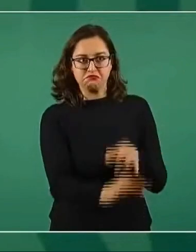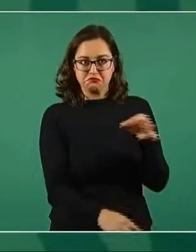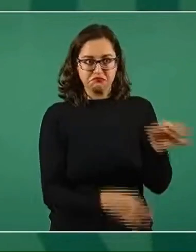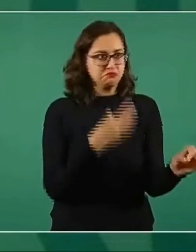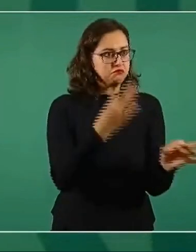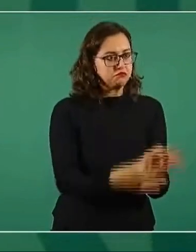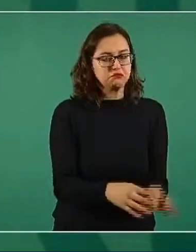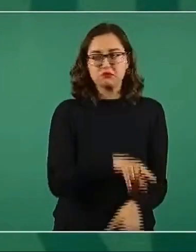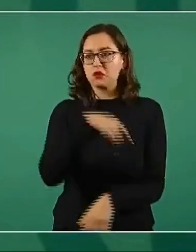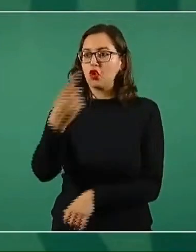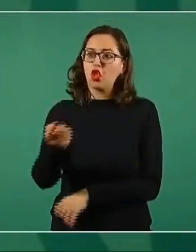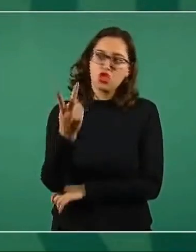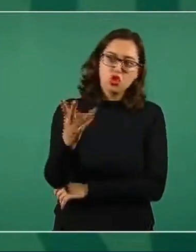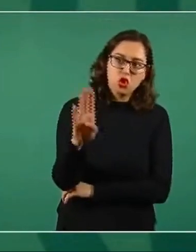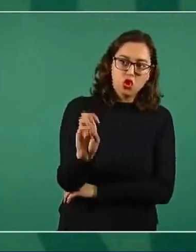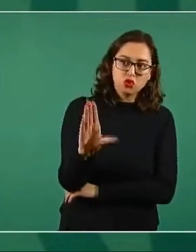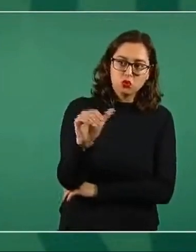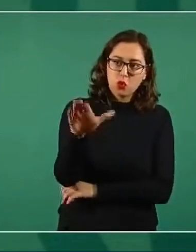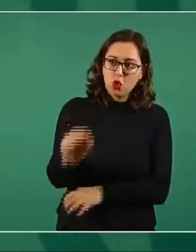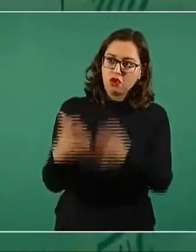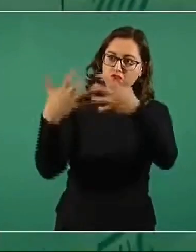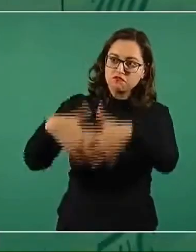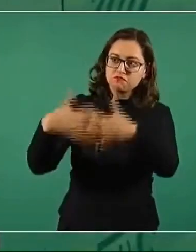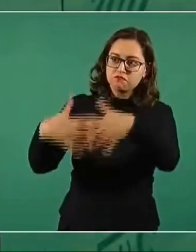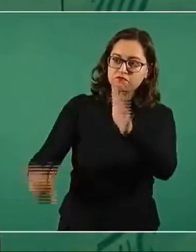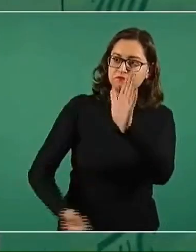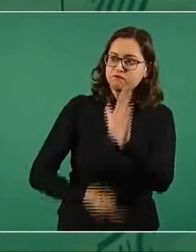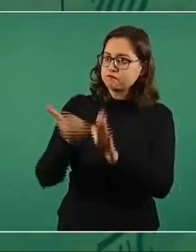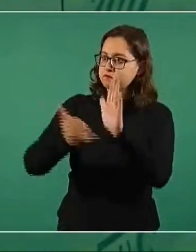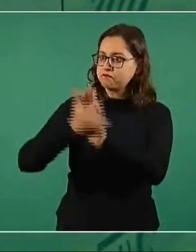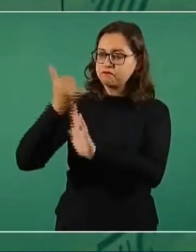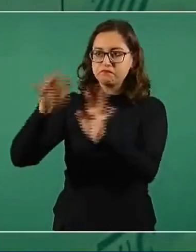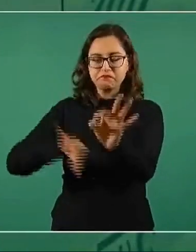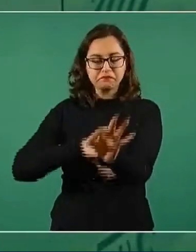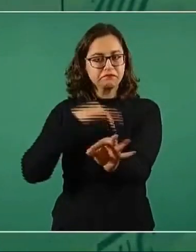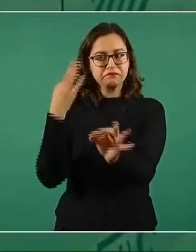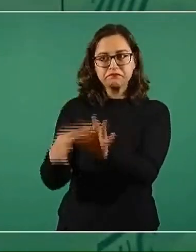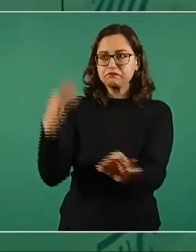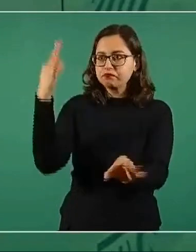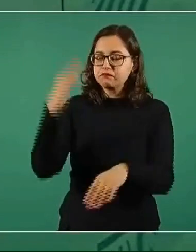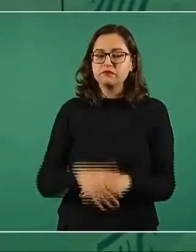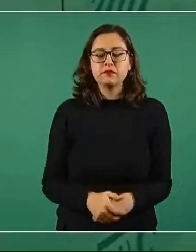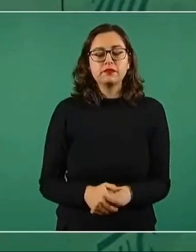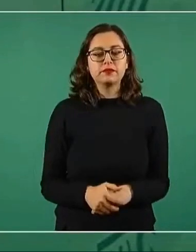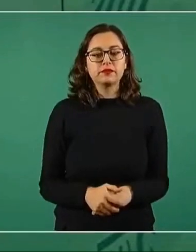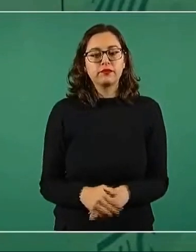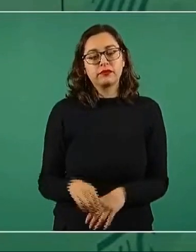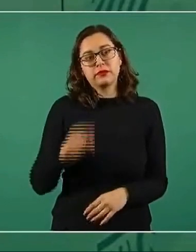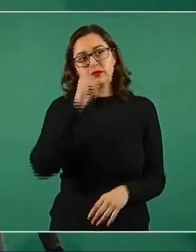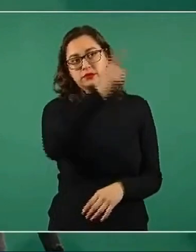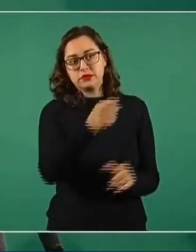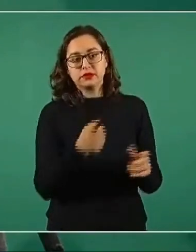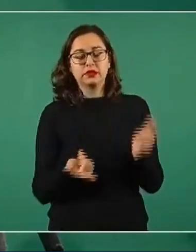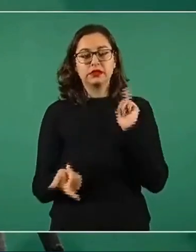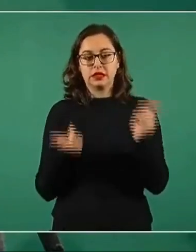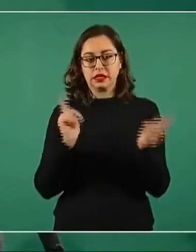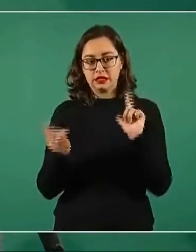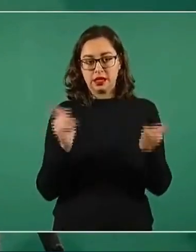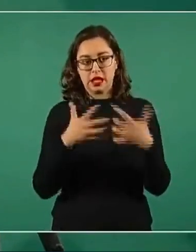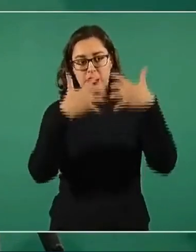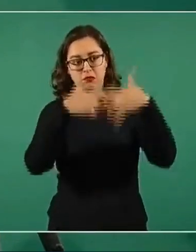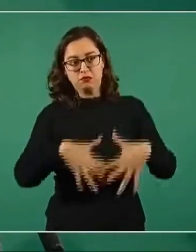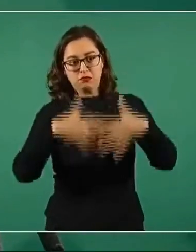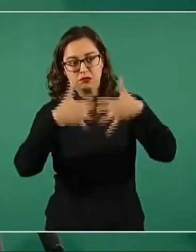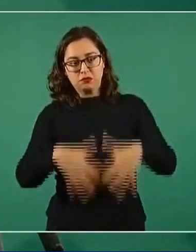de Dos Bocas, pagar la refinería de